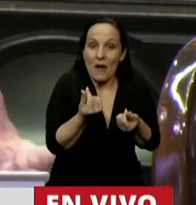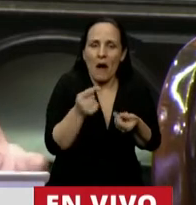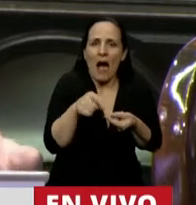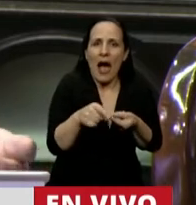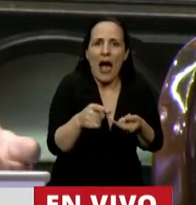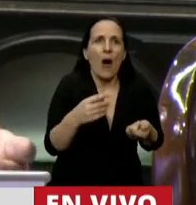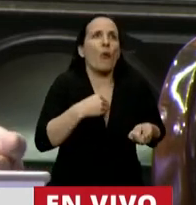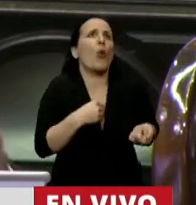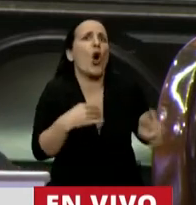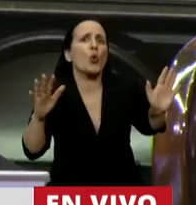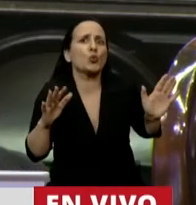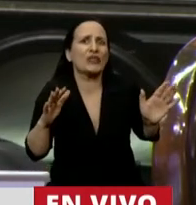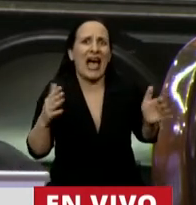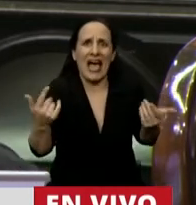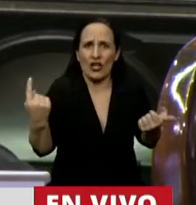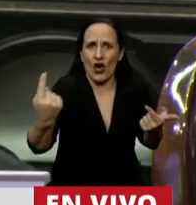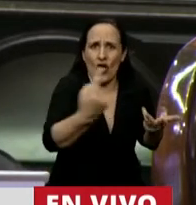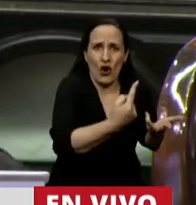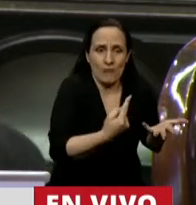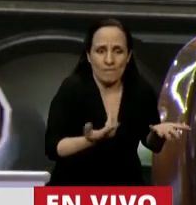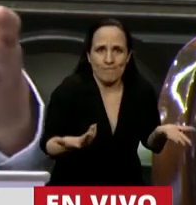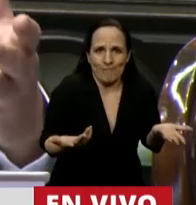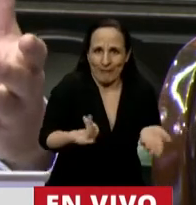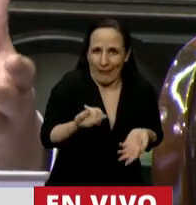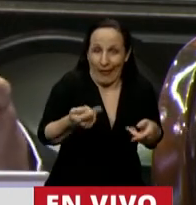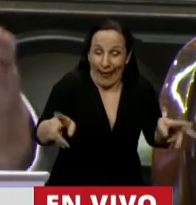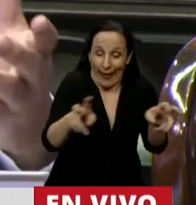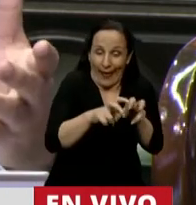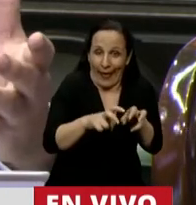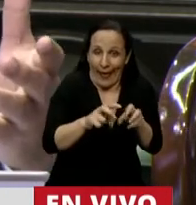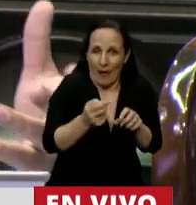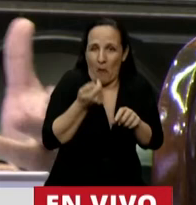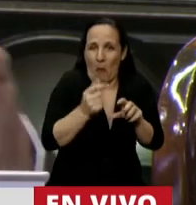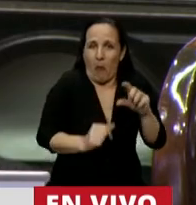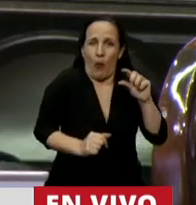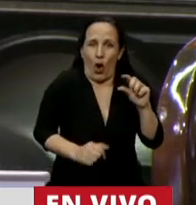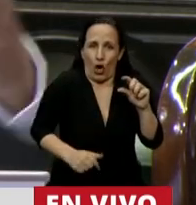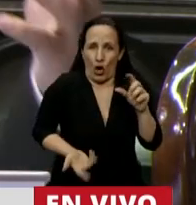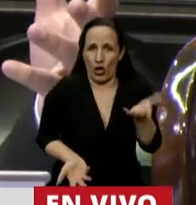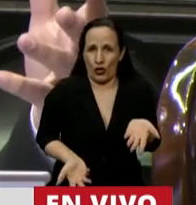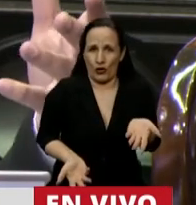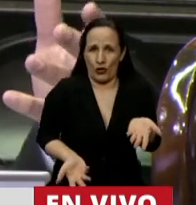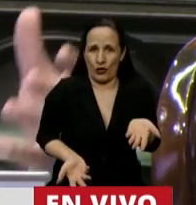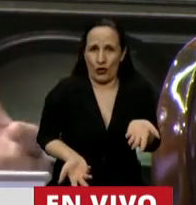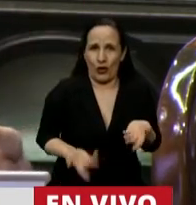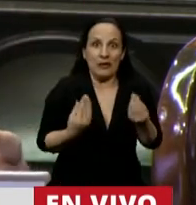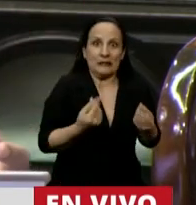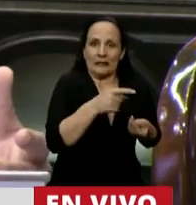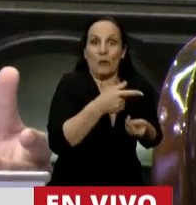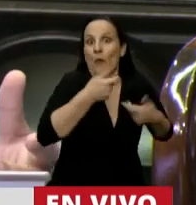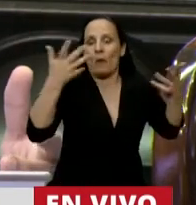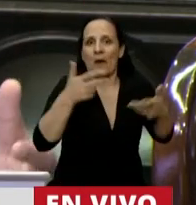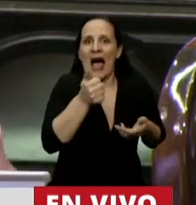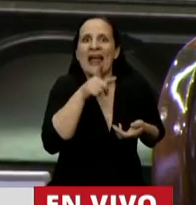voluntario, naturalmente que tenemos muy poca posibilidad de incidir sobre, por ejemplo, un ATP que